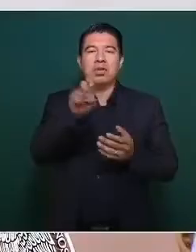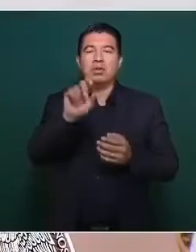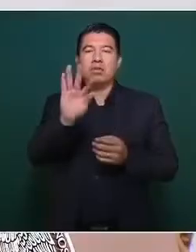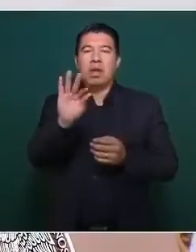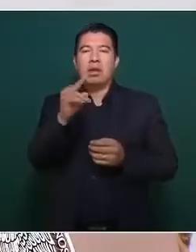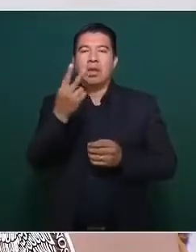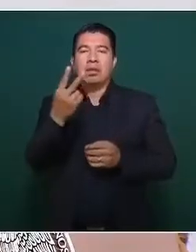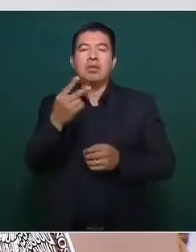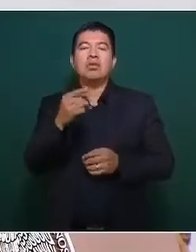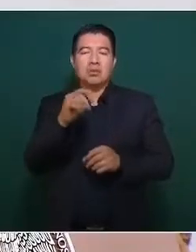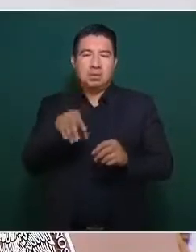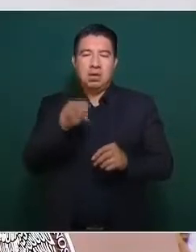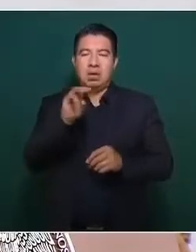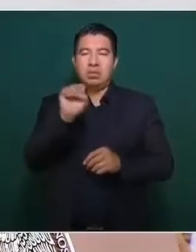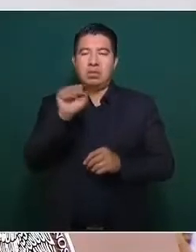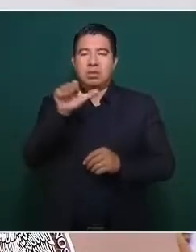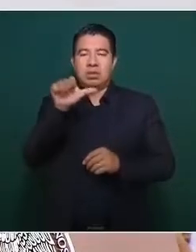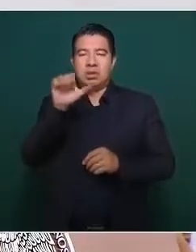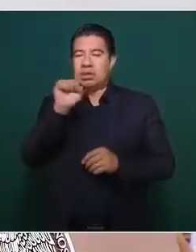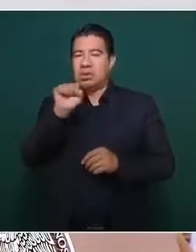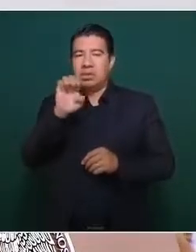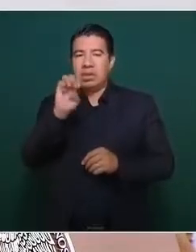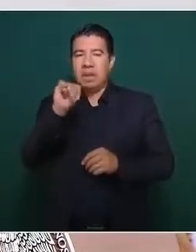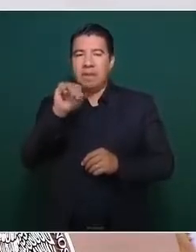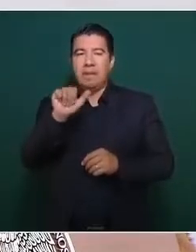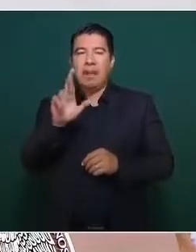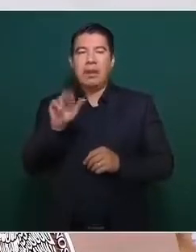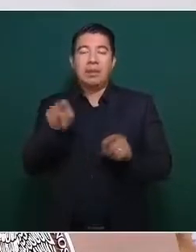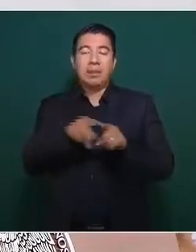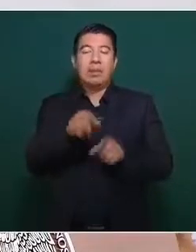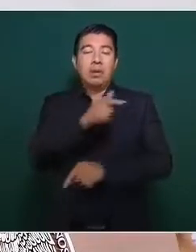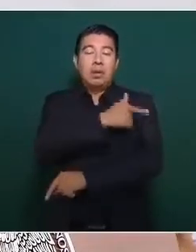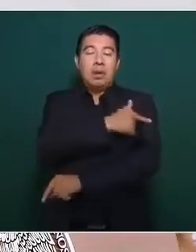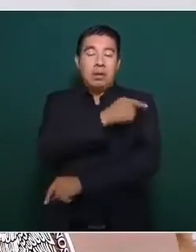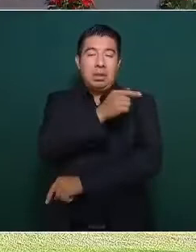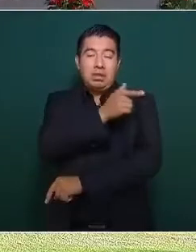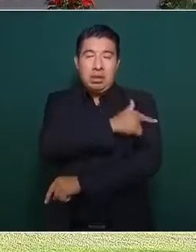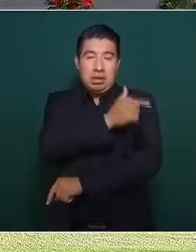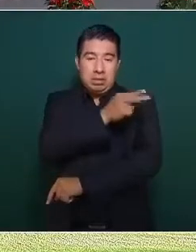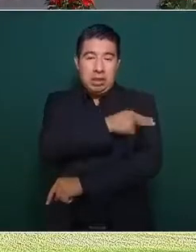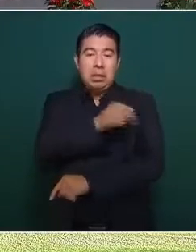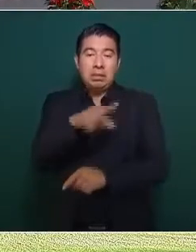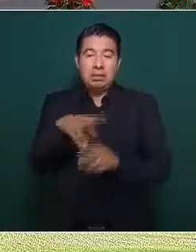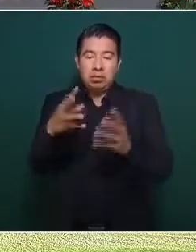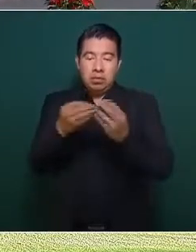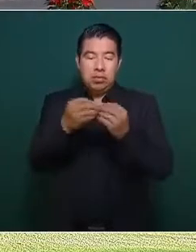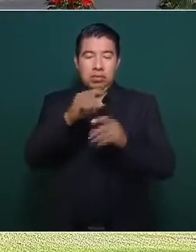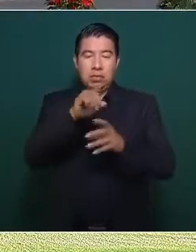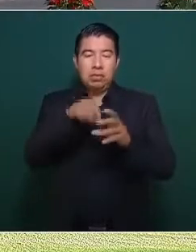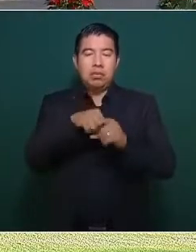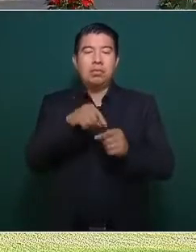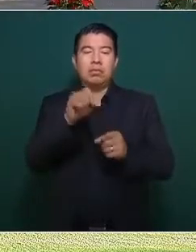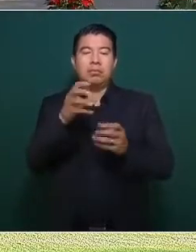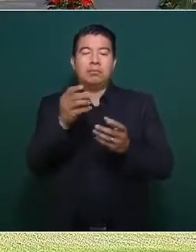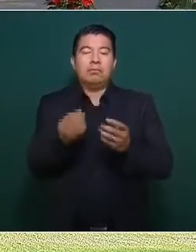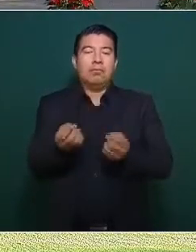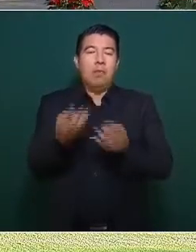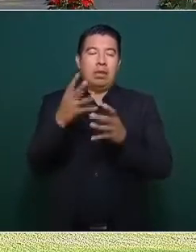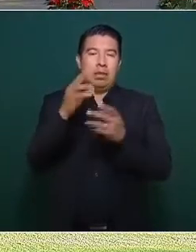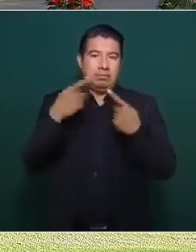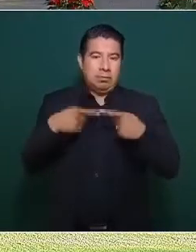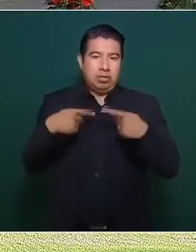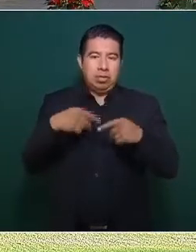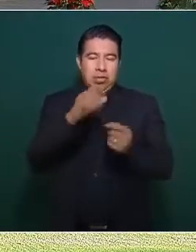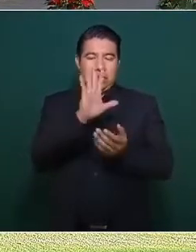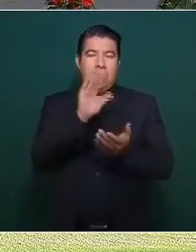1.842. Todos estos efectivos operativos que tienen en total 5